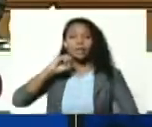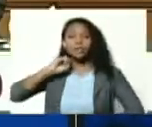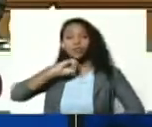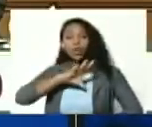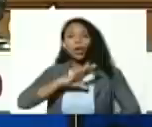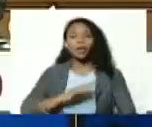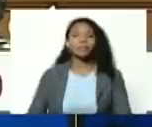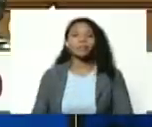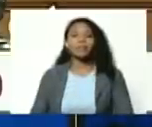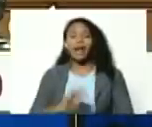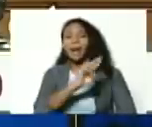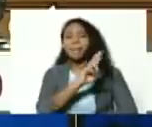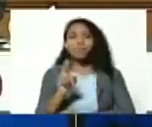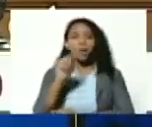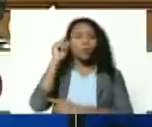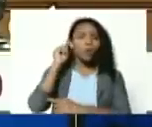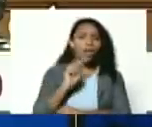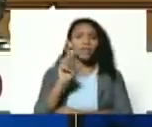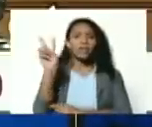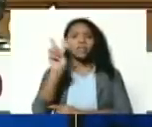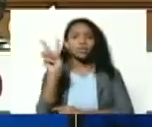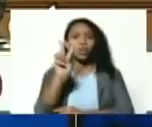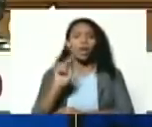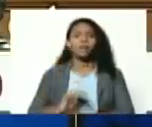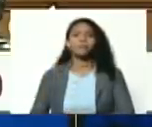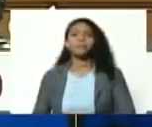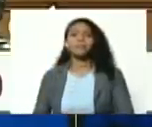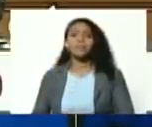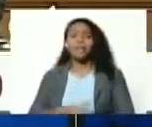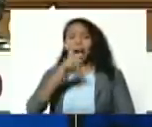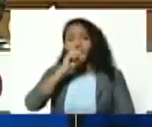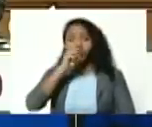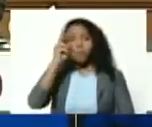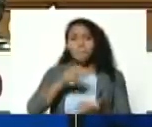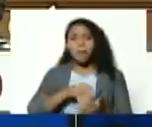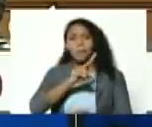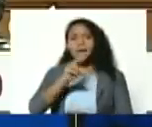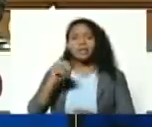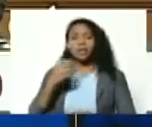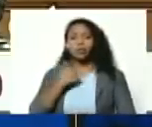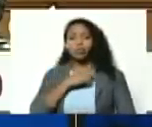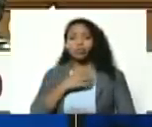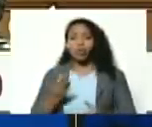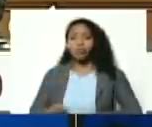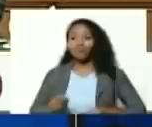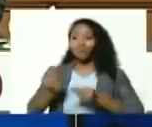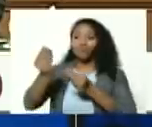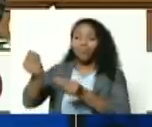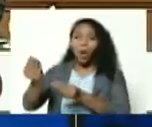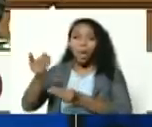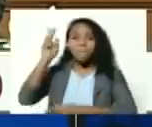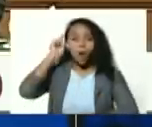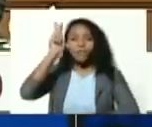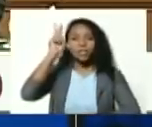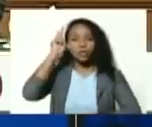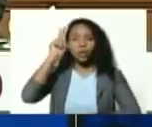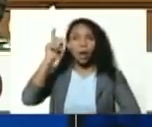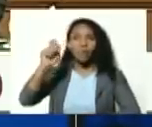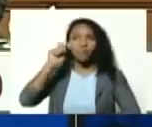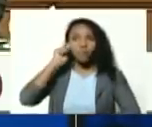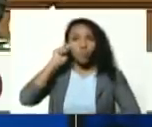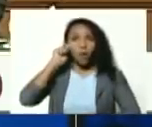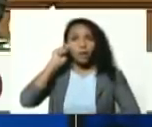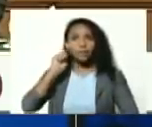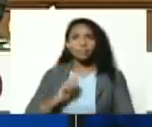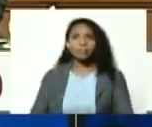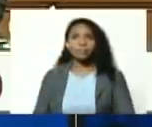de la república bolivariana de venezuela del año dos mil veinte que acabamos de entregar la profesora carmen borques